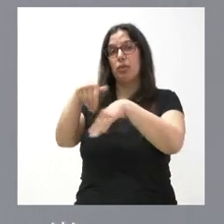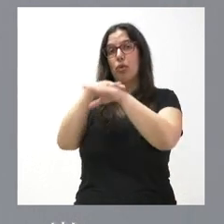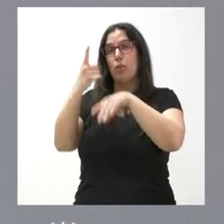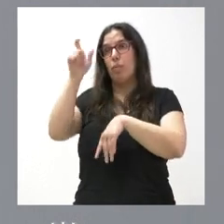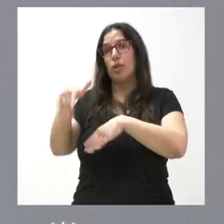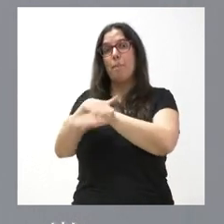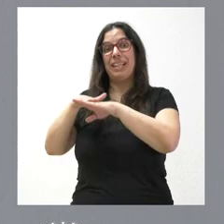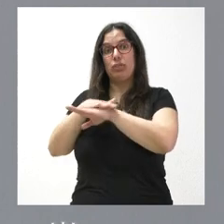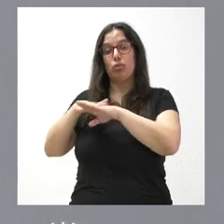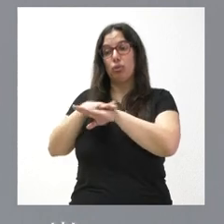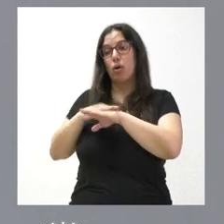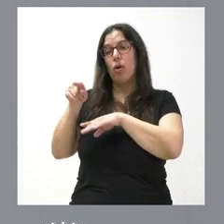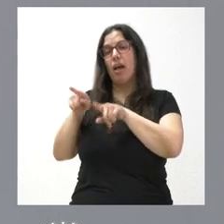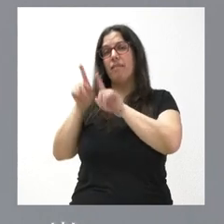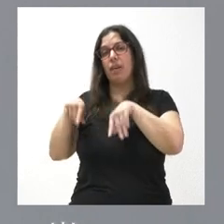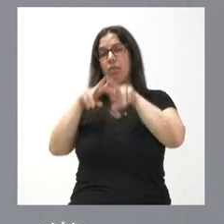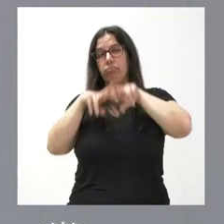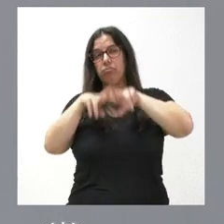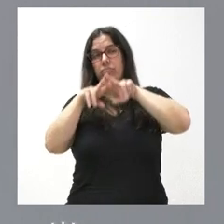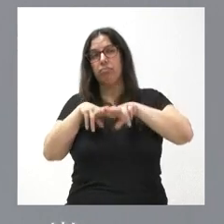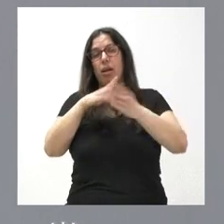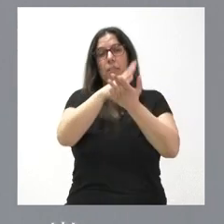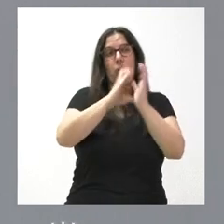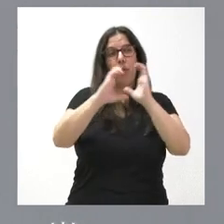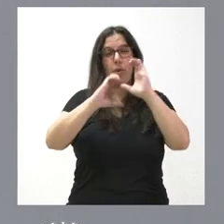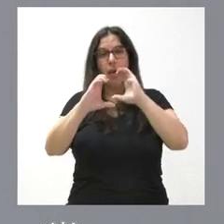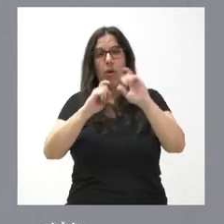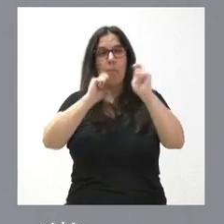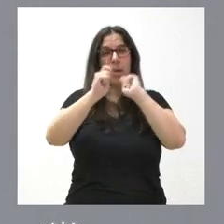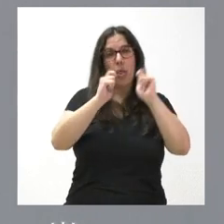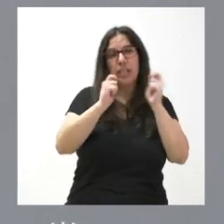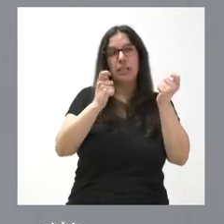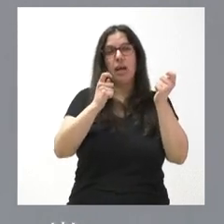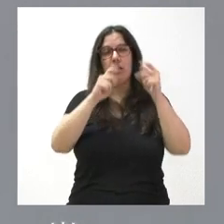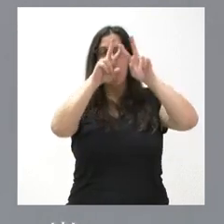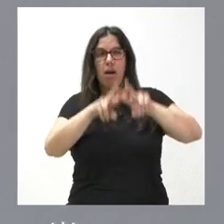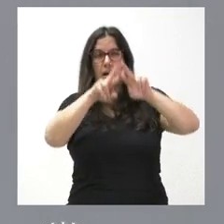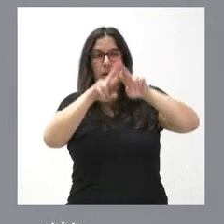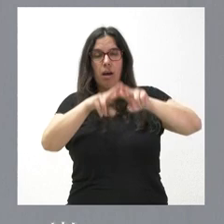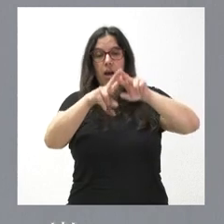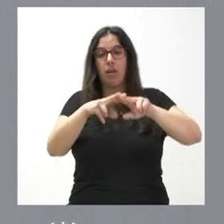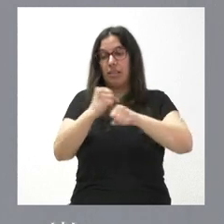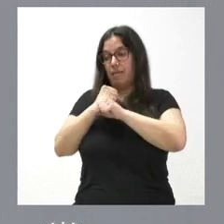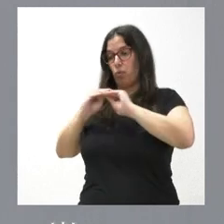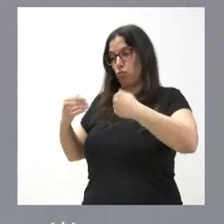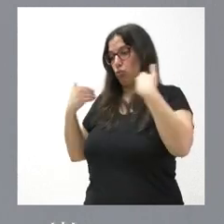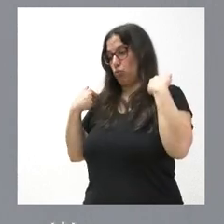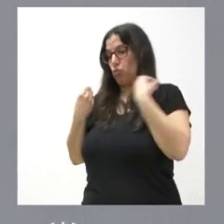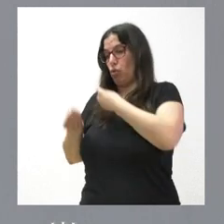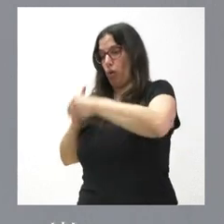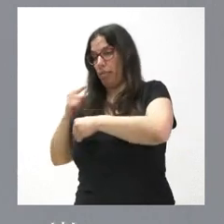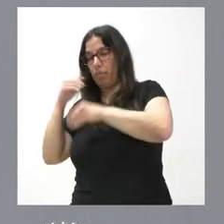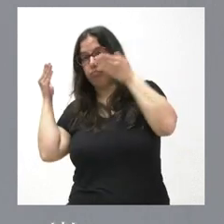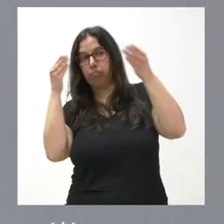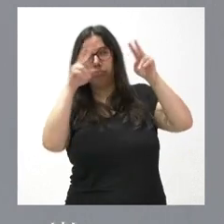tiempo a examinar a los medios de comunicación y a los columnistas de opinión y a los periodistas, que a ejercer las competencias que tiene su ministerio, tampoco